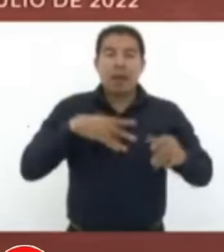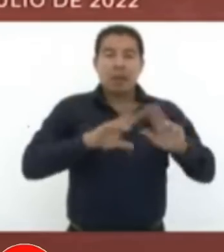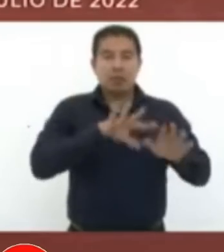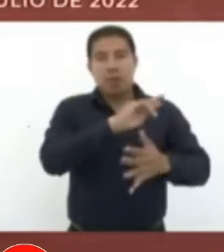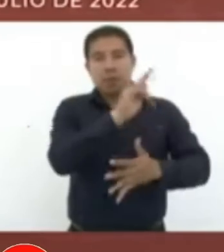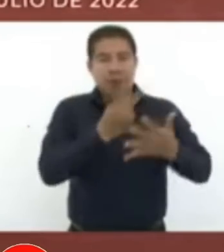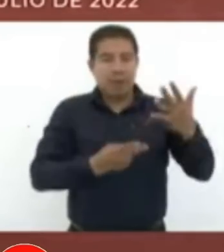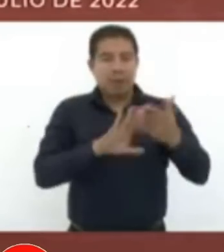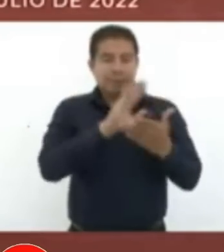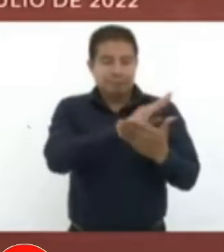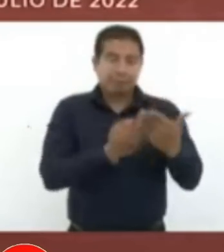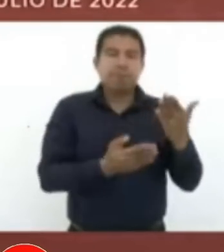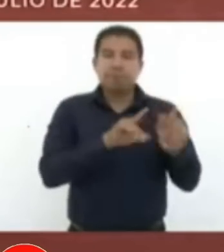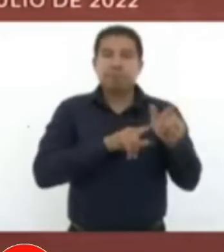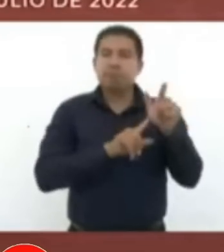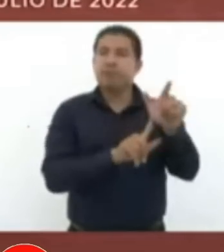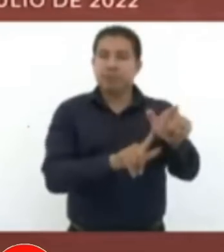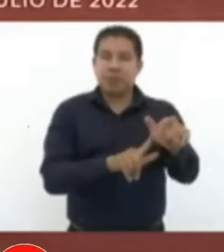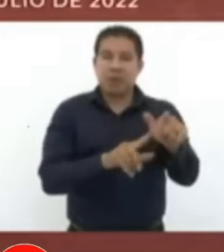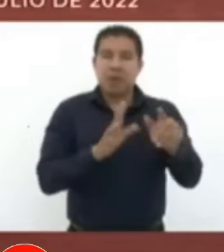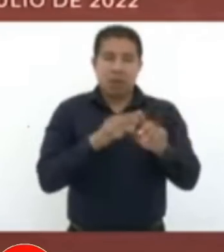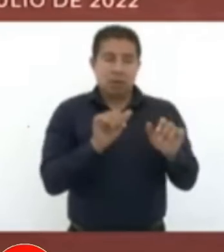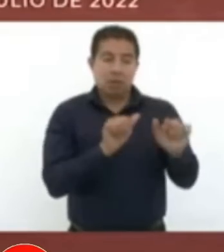bienestar. La reelección, no.